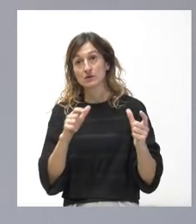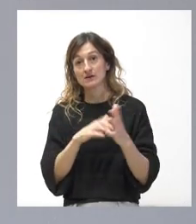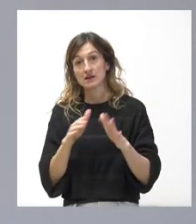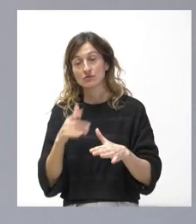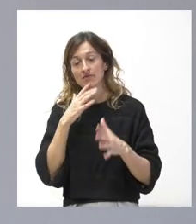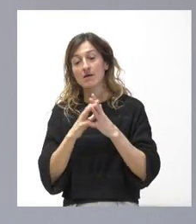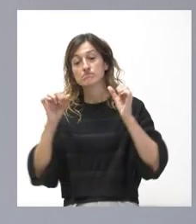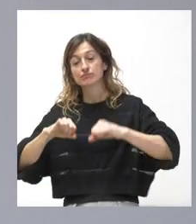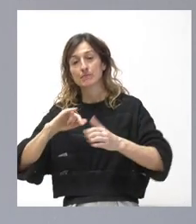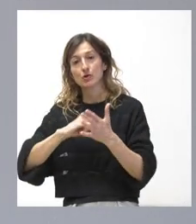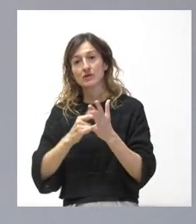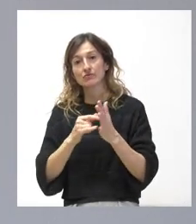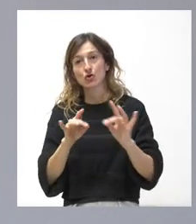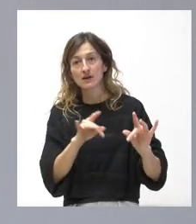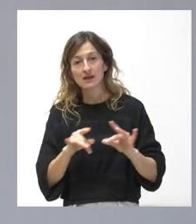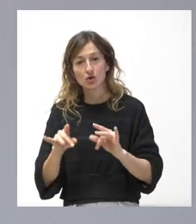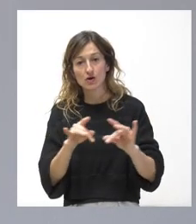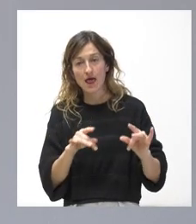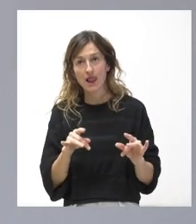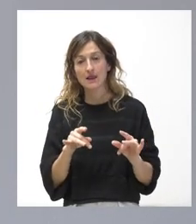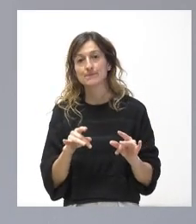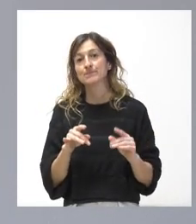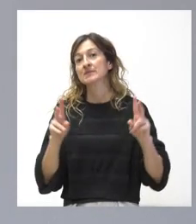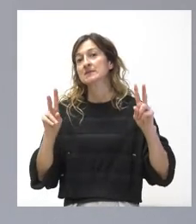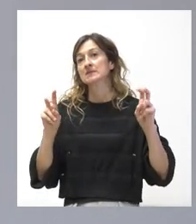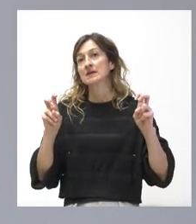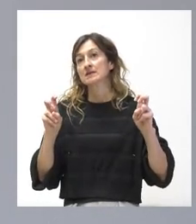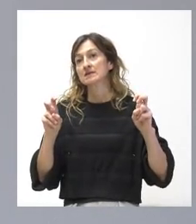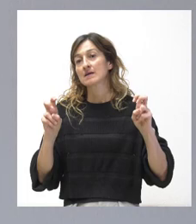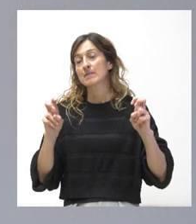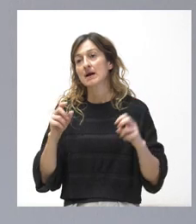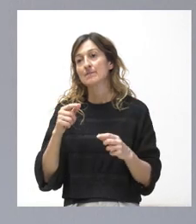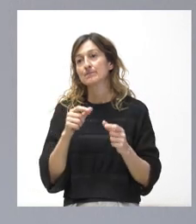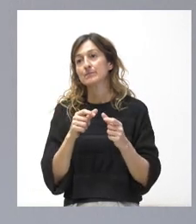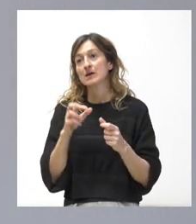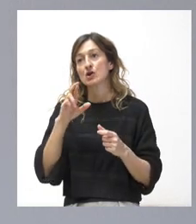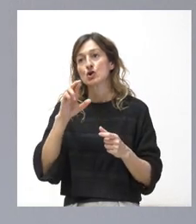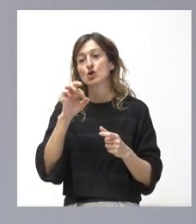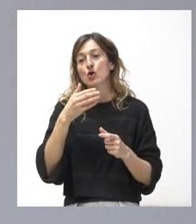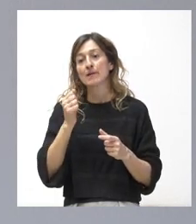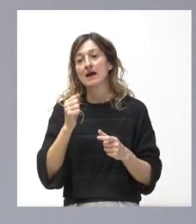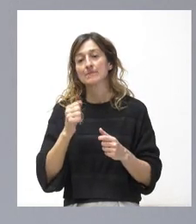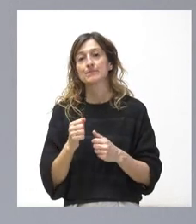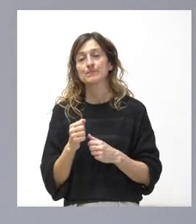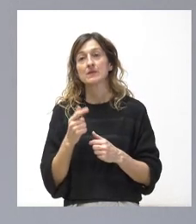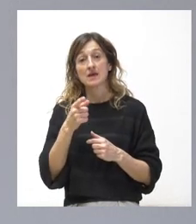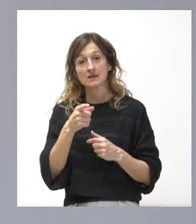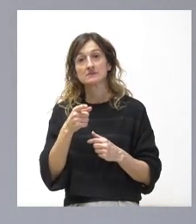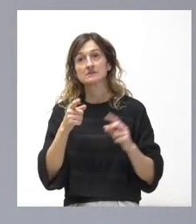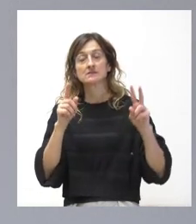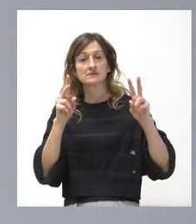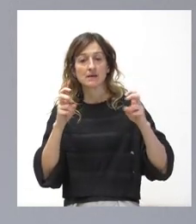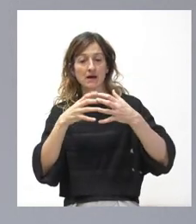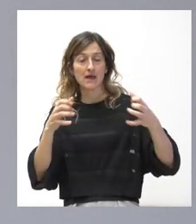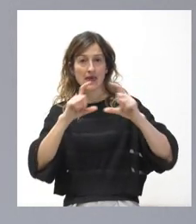proyecto regional de ámbito territorial de la Arroba de Agrín. Este es un proyecto importante. Es una de